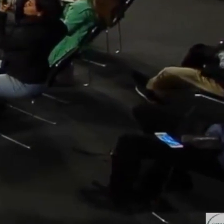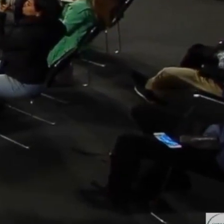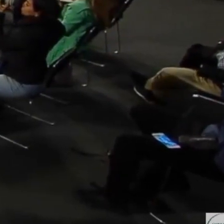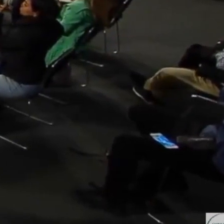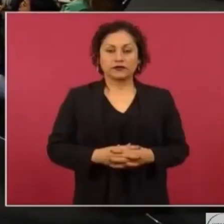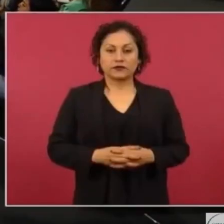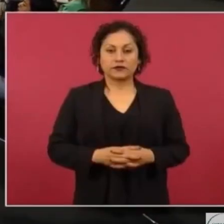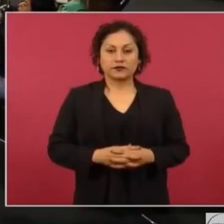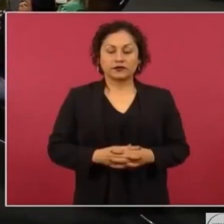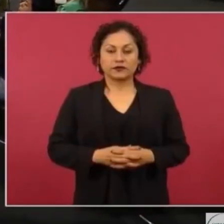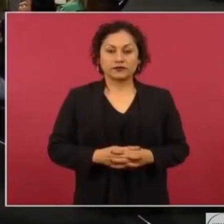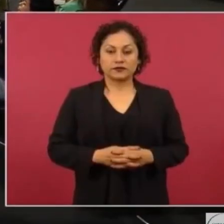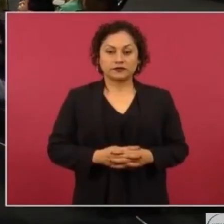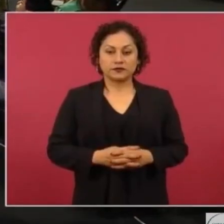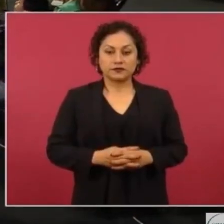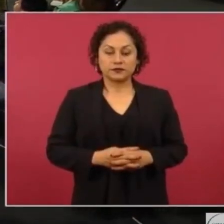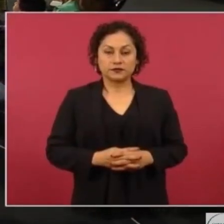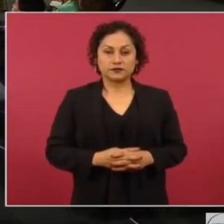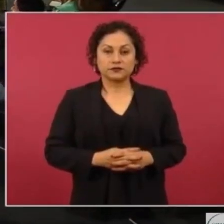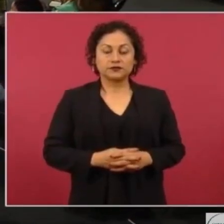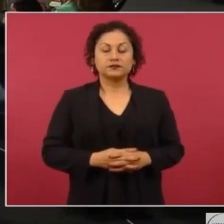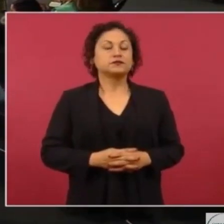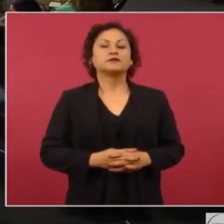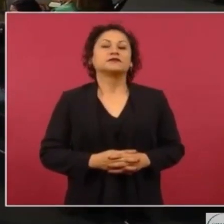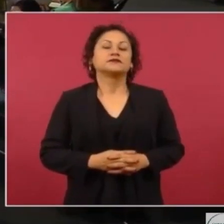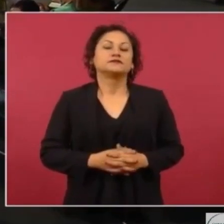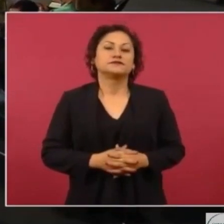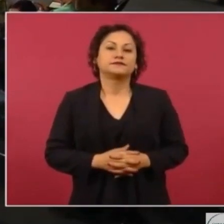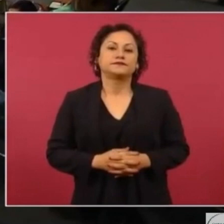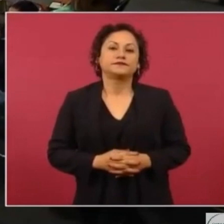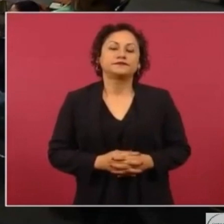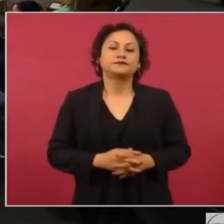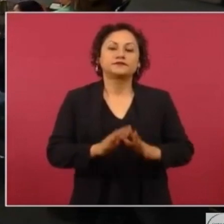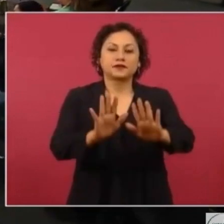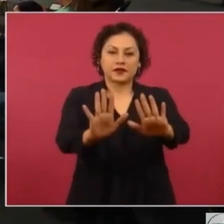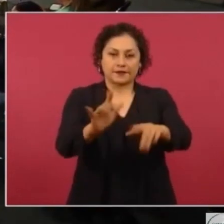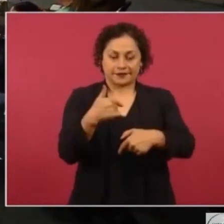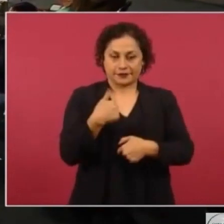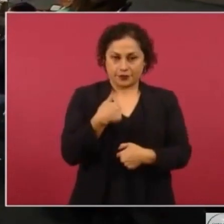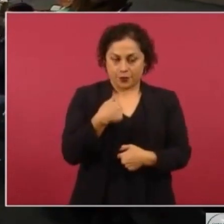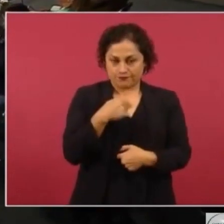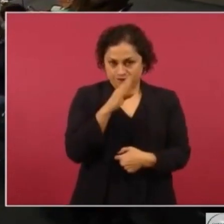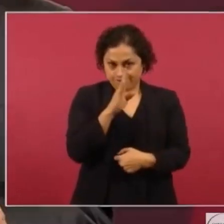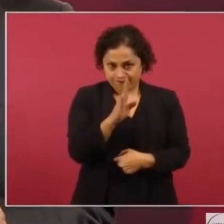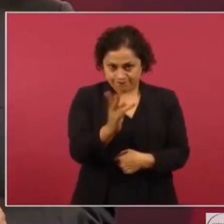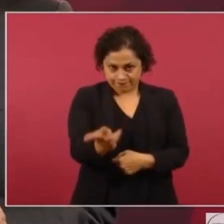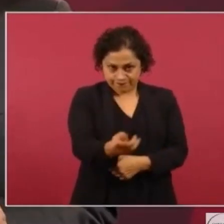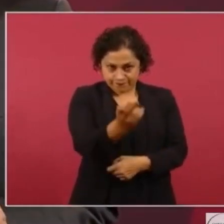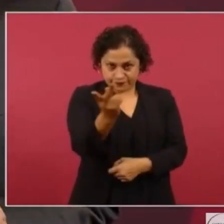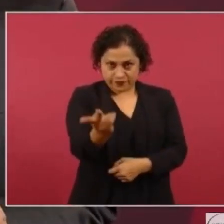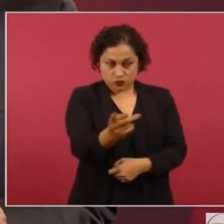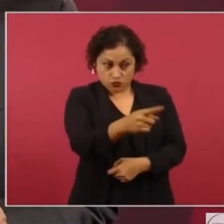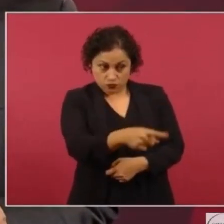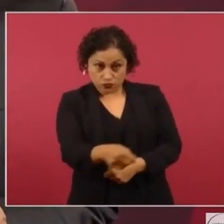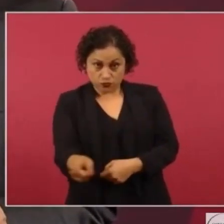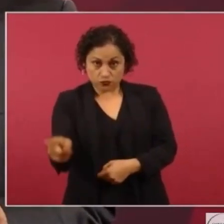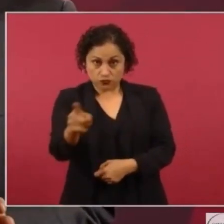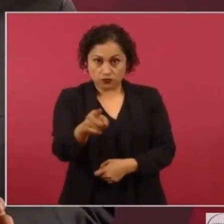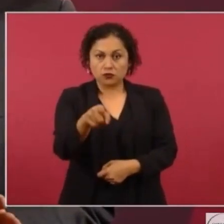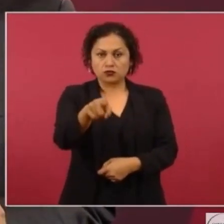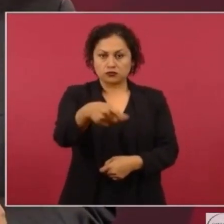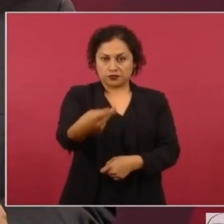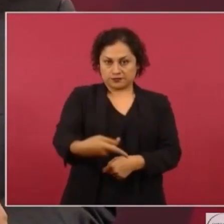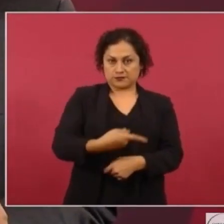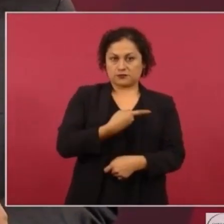hago una pregunta, porque esto es lo importante, ¿no? Ustedes preguntan, y yo